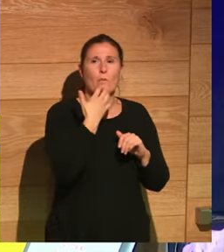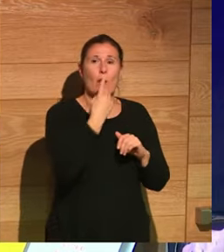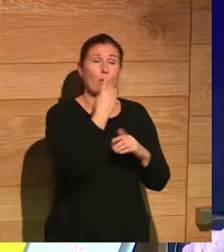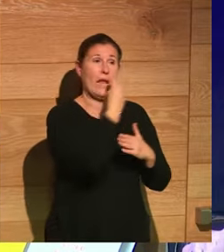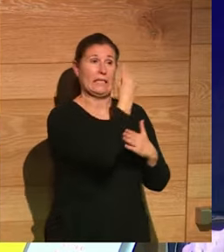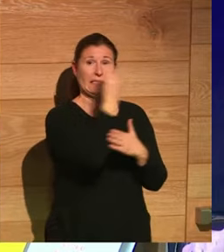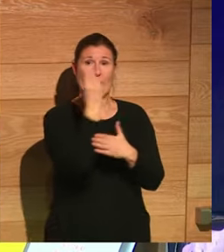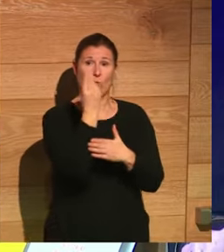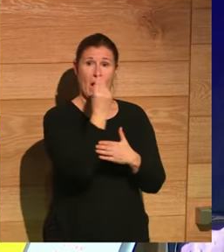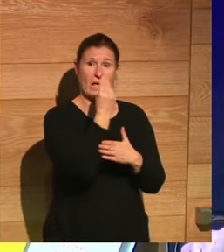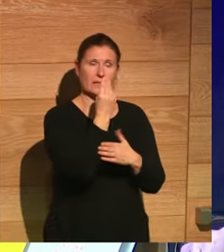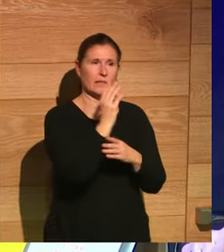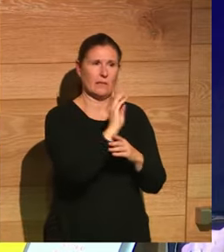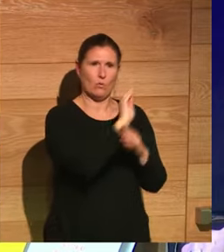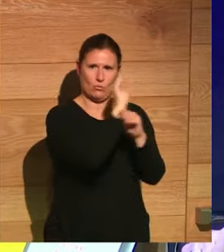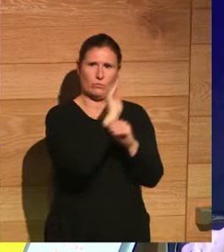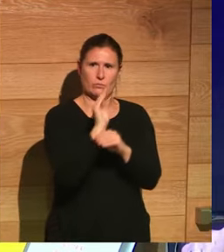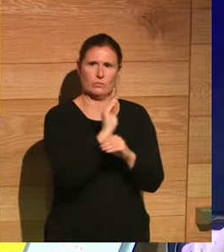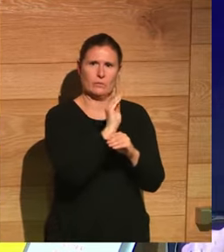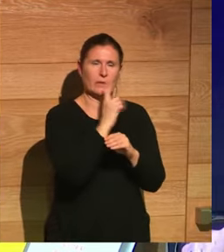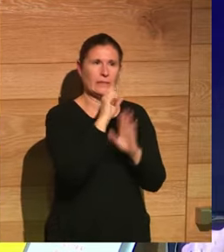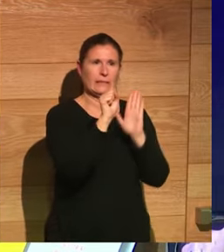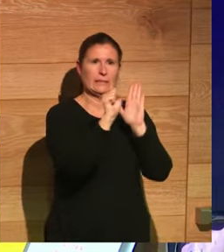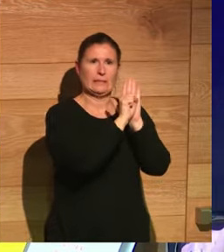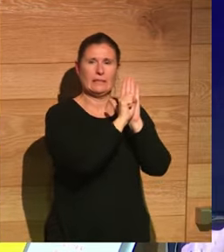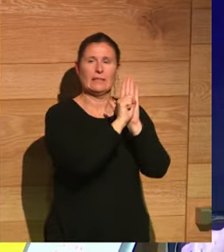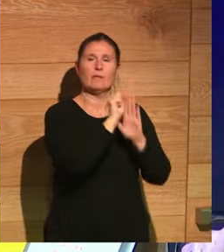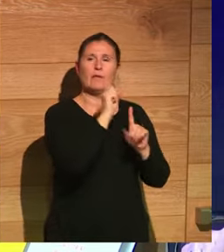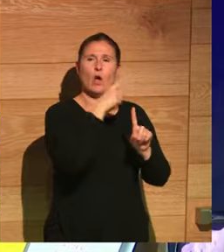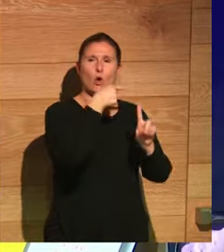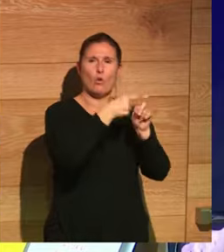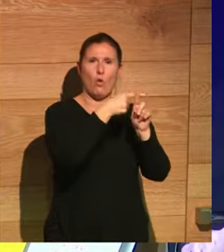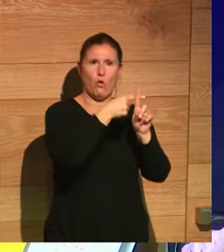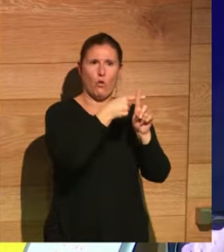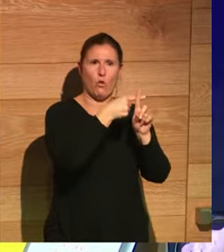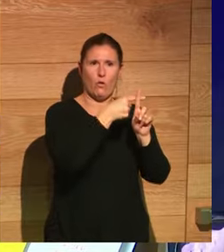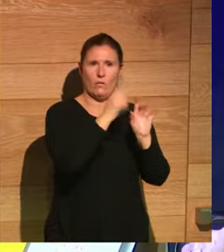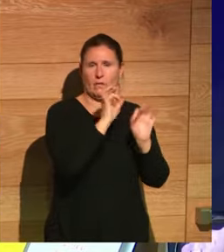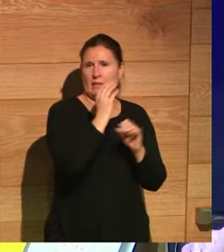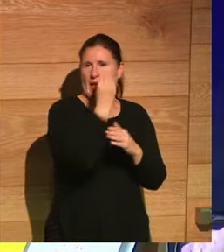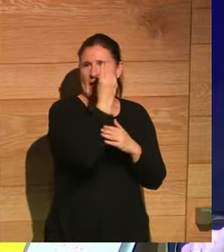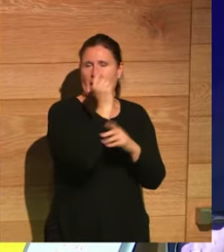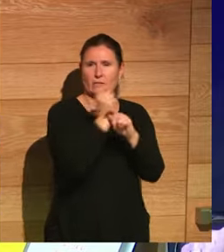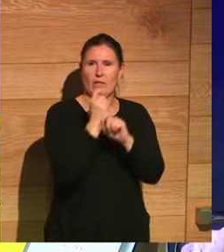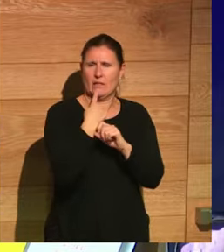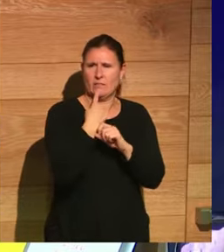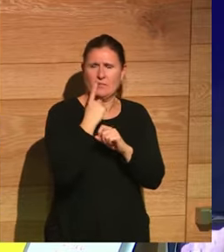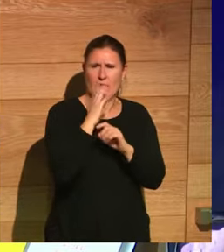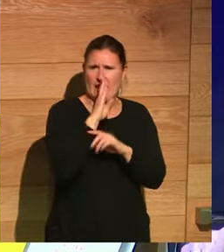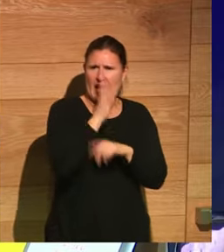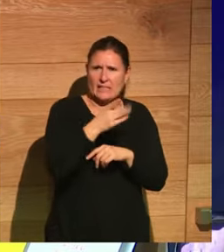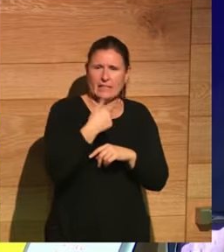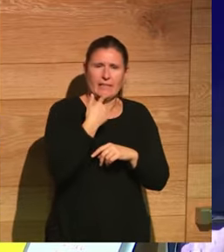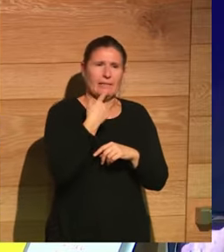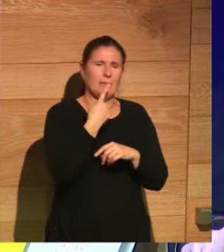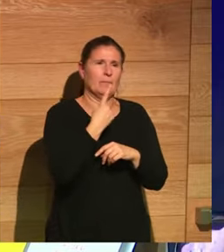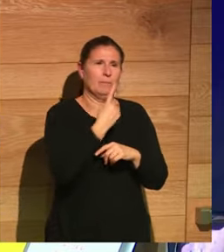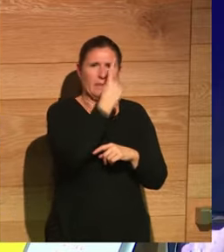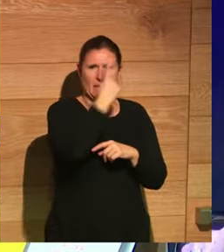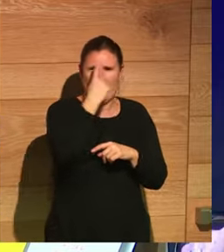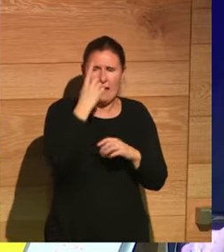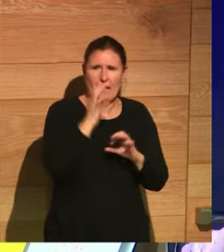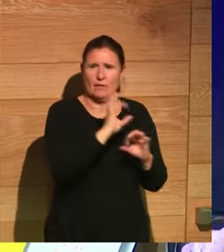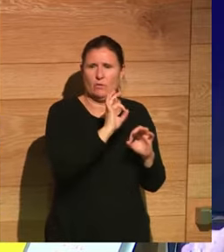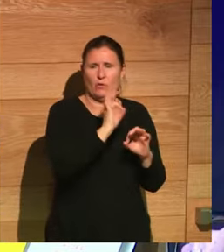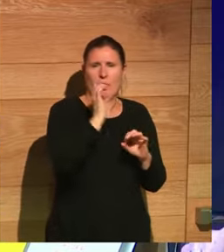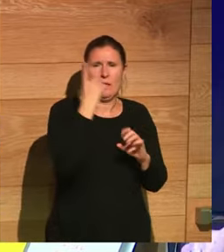estatuas que hemos conservado que tienen marcado un símbolo de la cruz en la frente. Estatuas clásicas de divinidades, de personajes, pero son